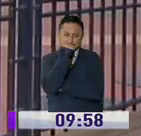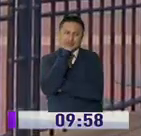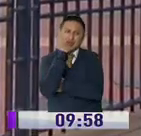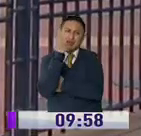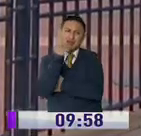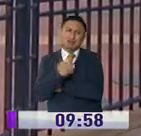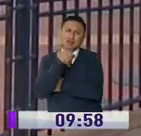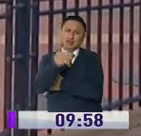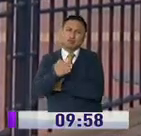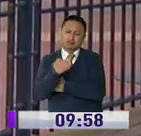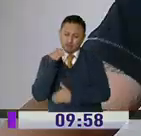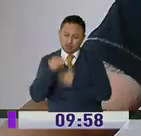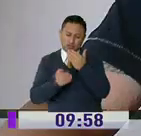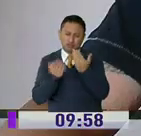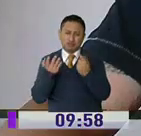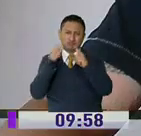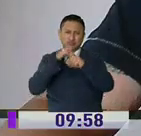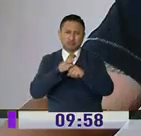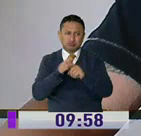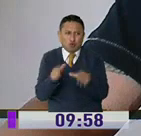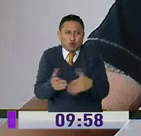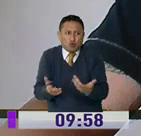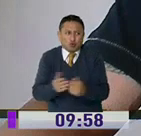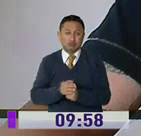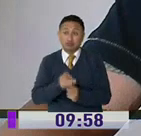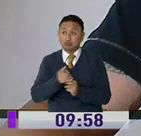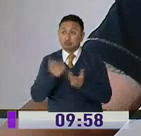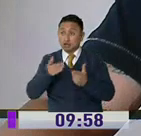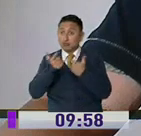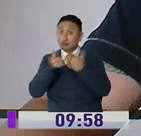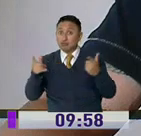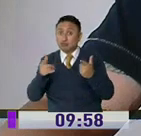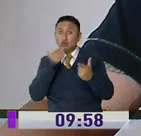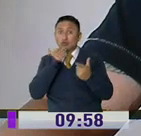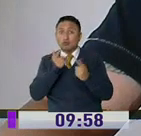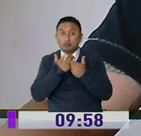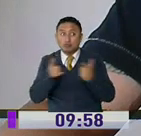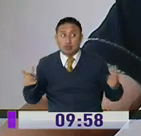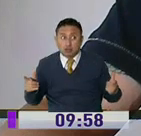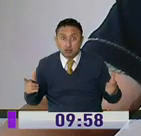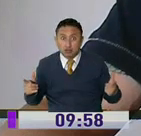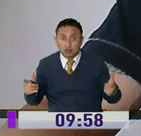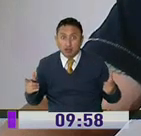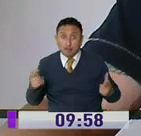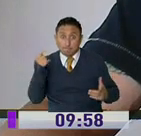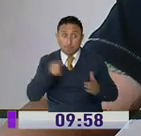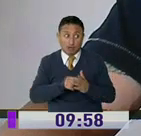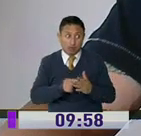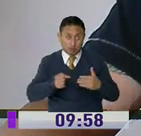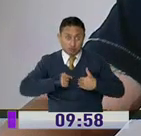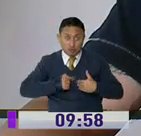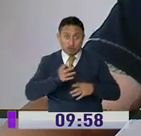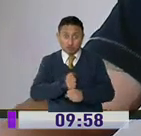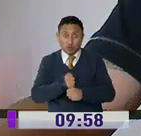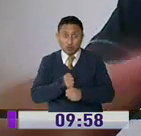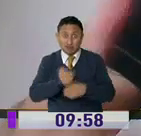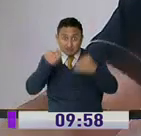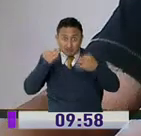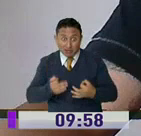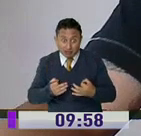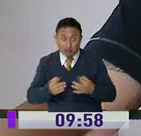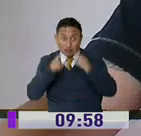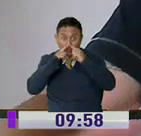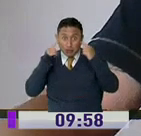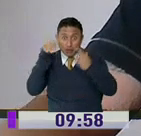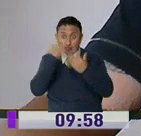proceso de reinserción social. Cuando digan que ya podremos salir, ¿cómo vamos a salir? En el caso de nosotros no tenemos las mascarillas,